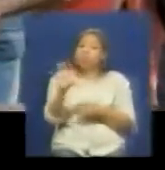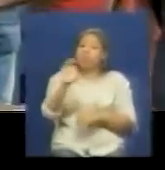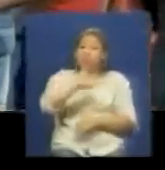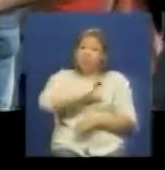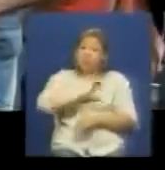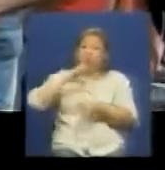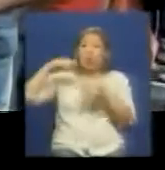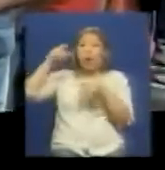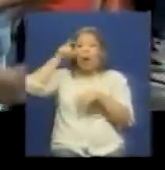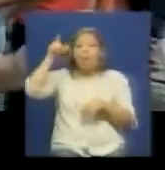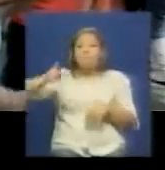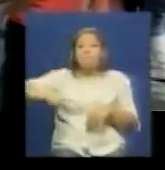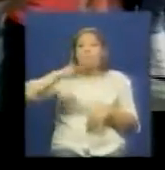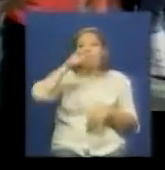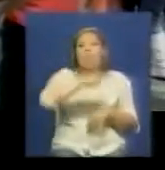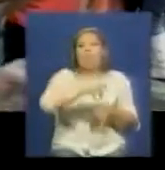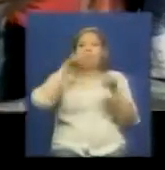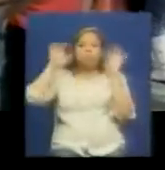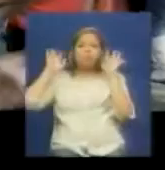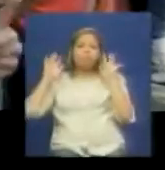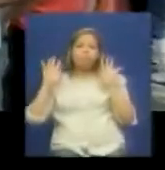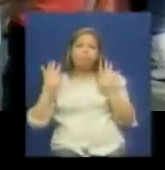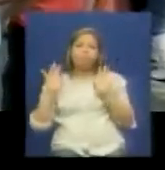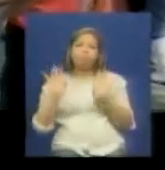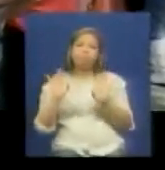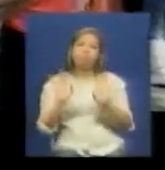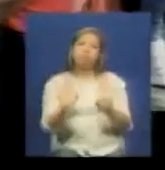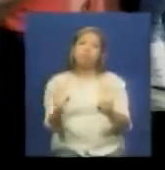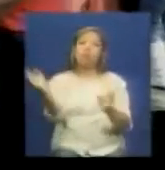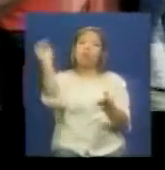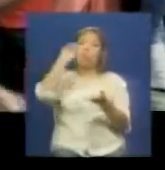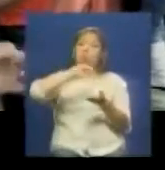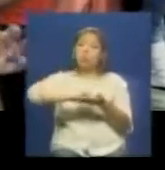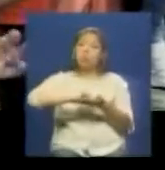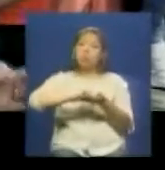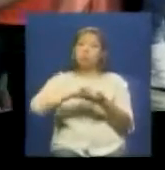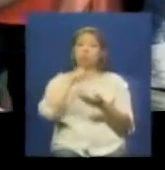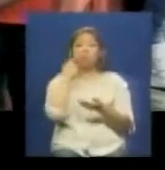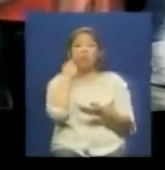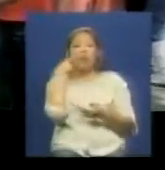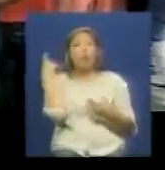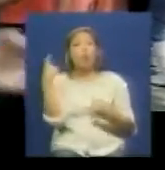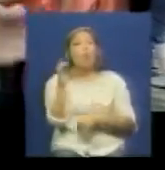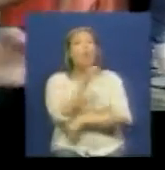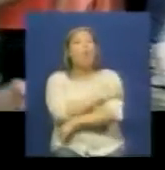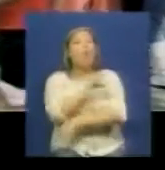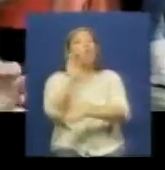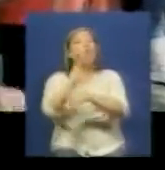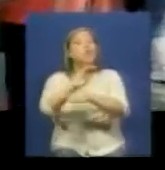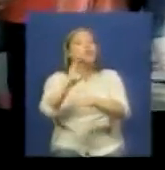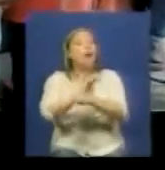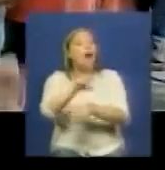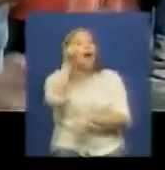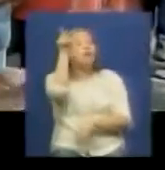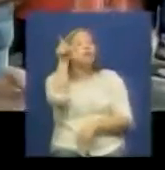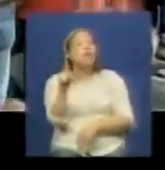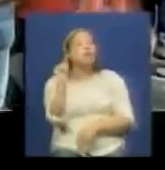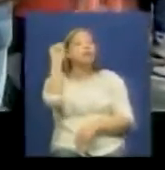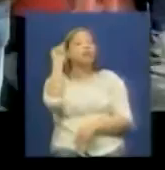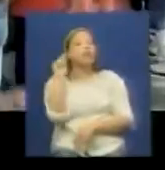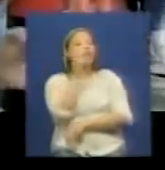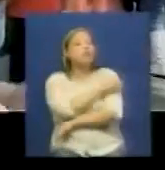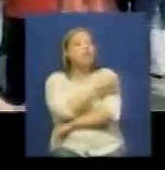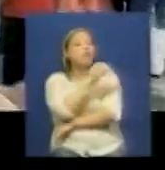salir a la calle ahora esta pelea es de las buenas para el pueblo revolucionario y le advertimos a Ramos Alú a la AMU